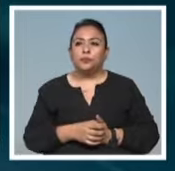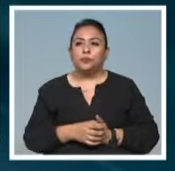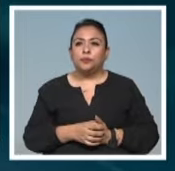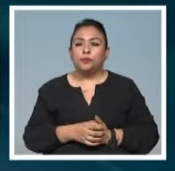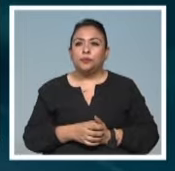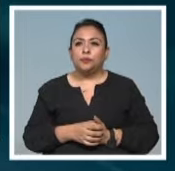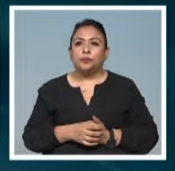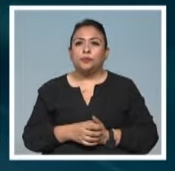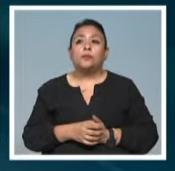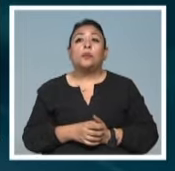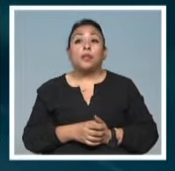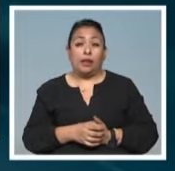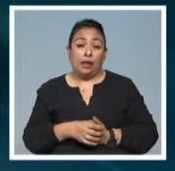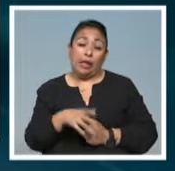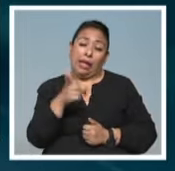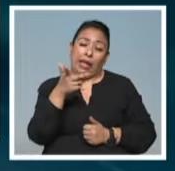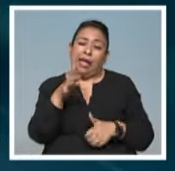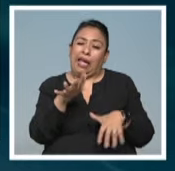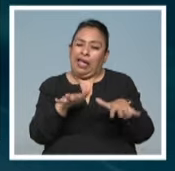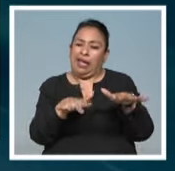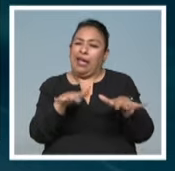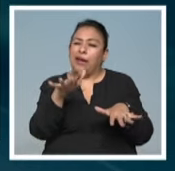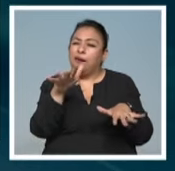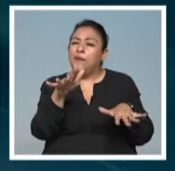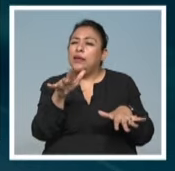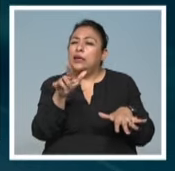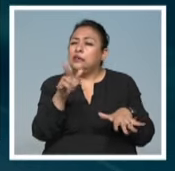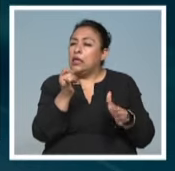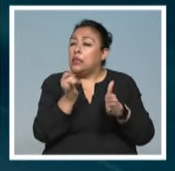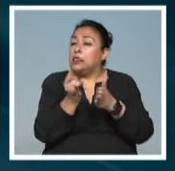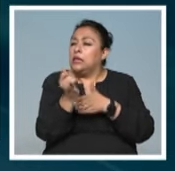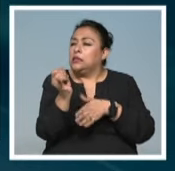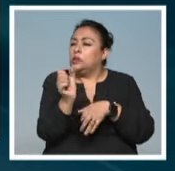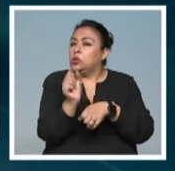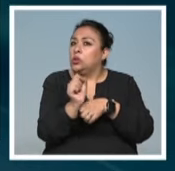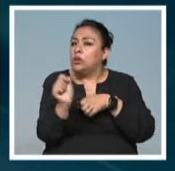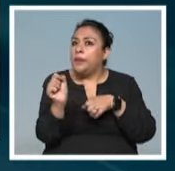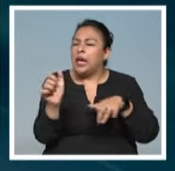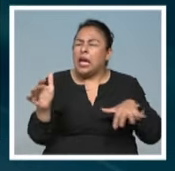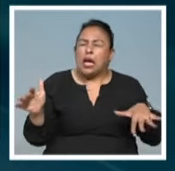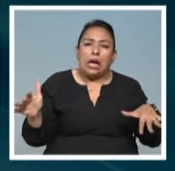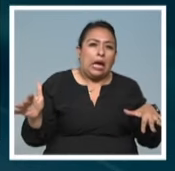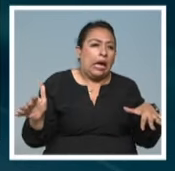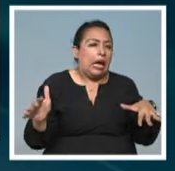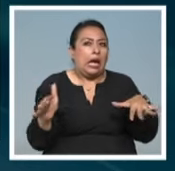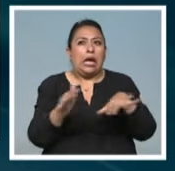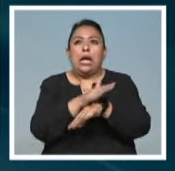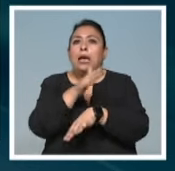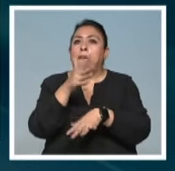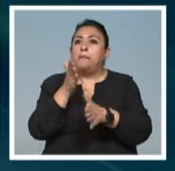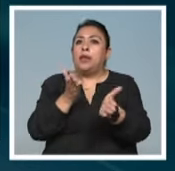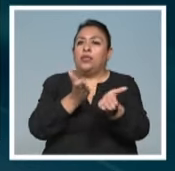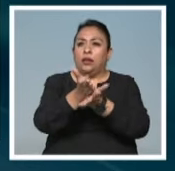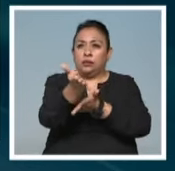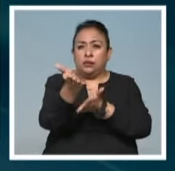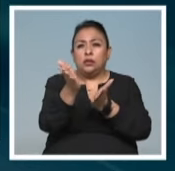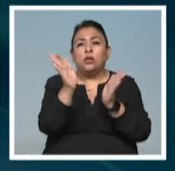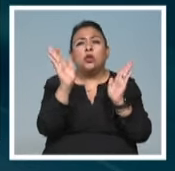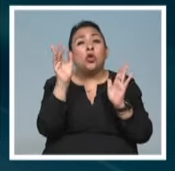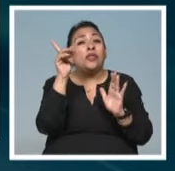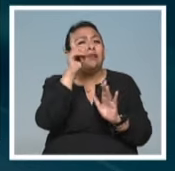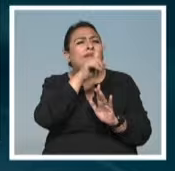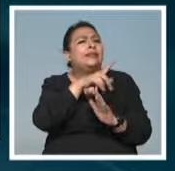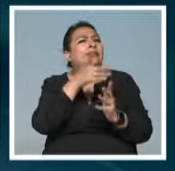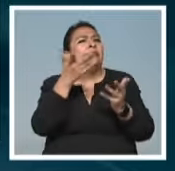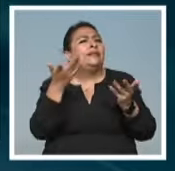A veces esa pequeña decisión puede cambiar radicalmente nuestro destino. Lo complejo